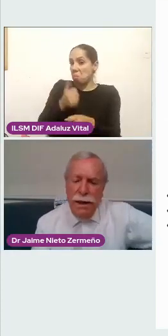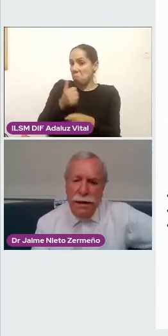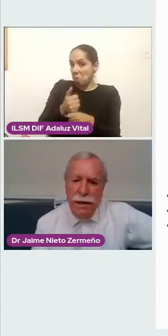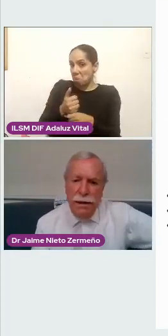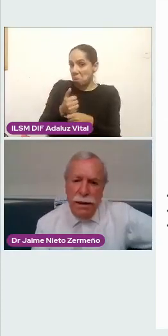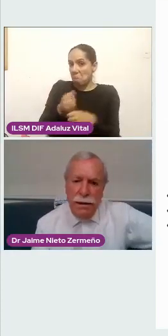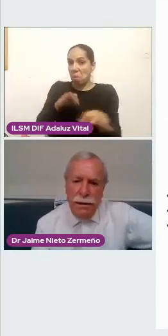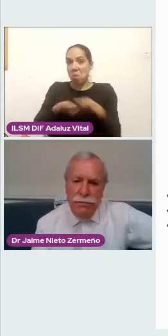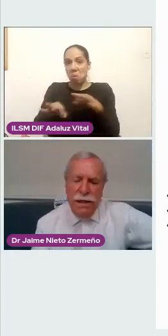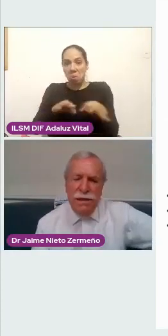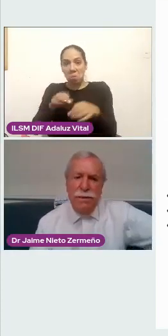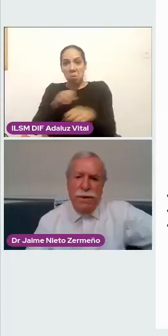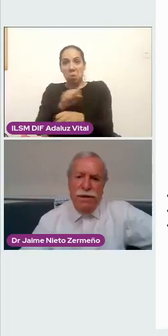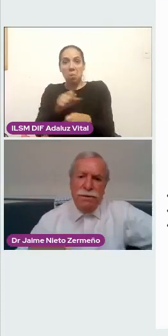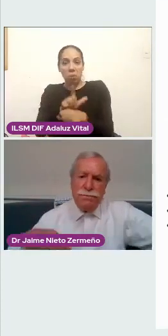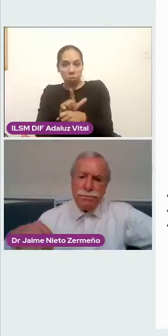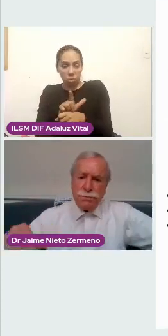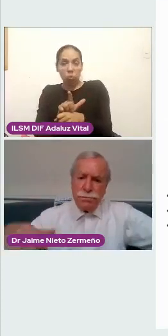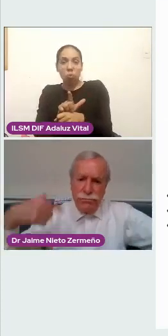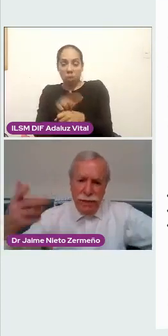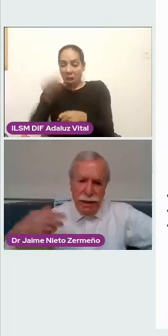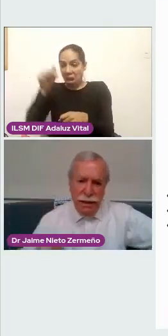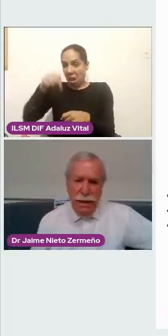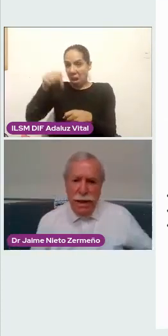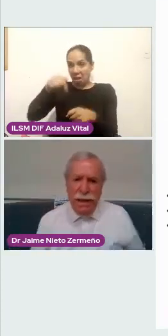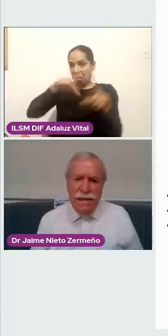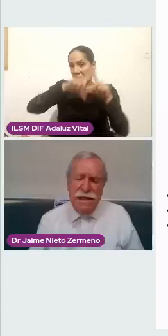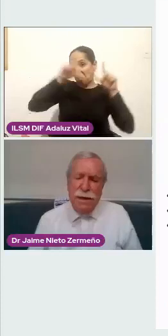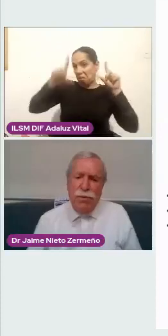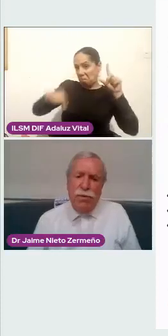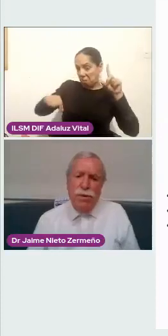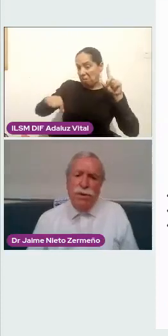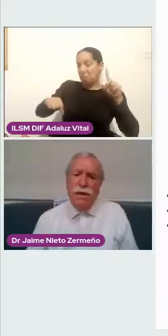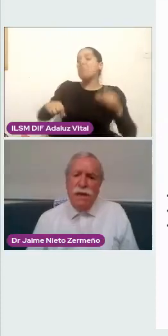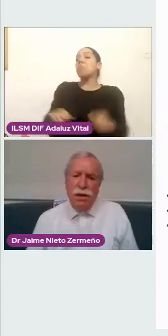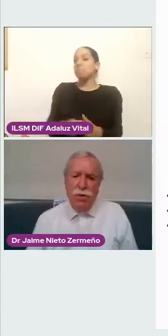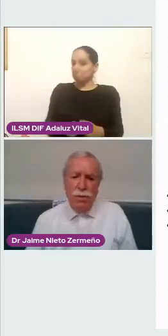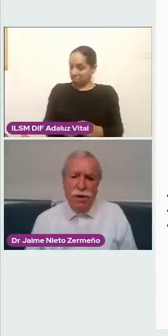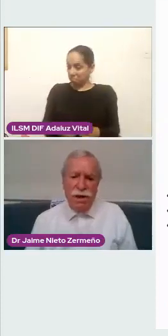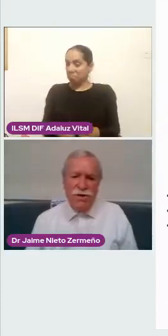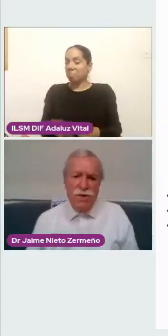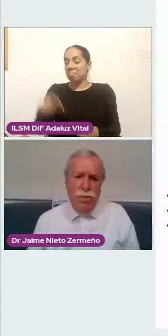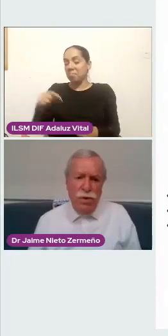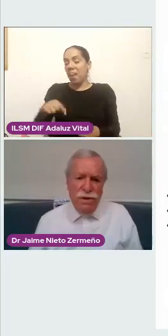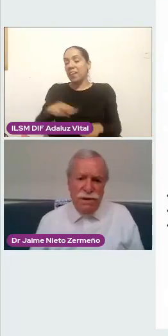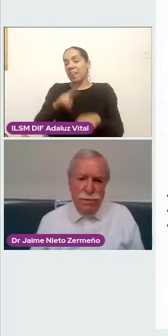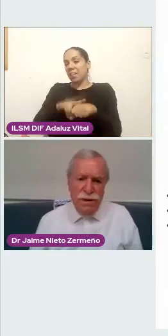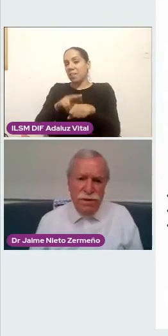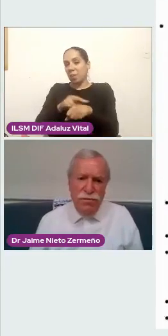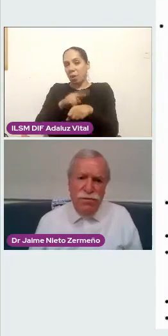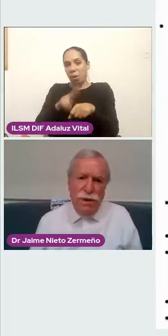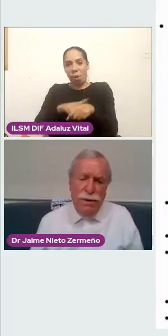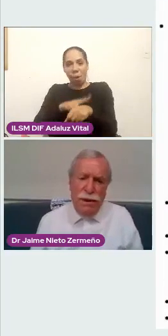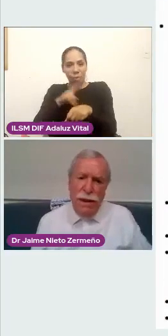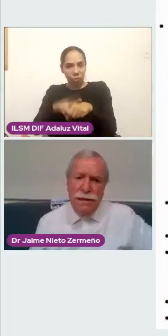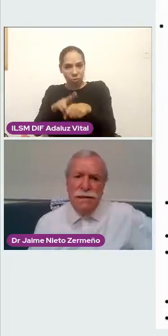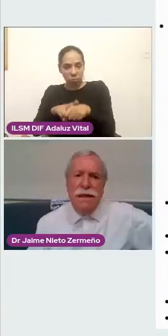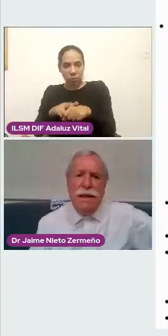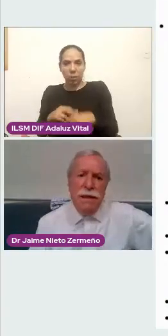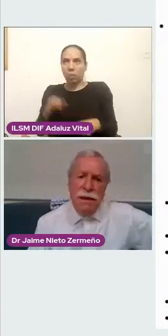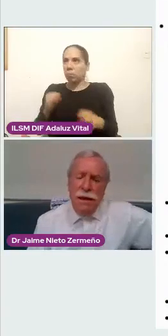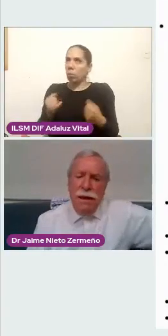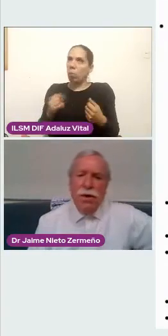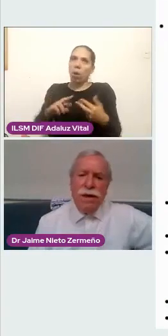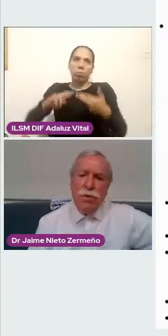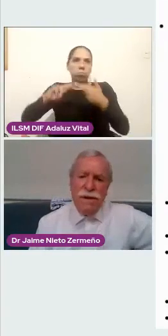en este país. La que sigue, por favor, el grupo de relaciones públicas también ha sido fundamental. La que